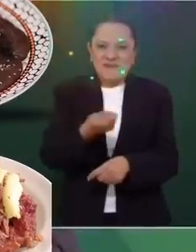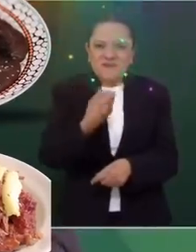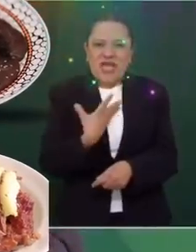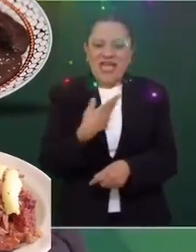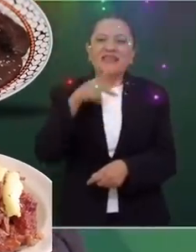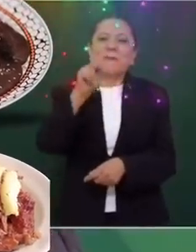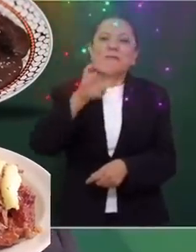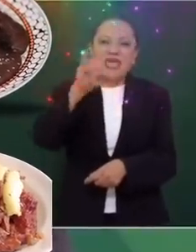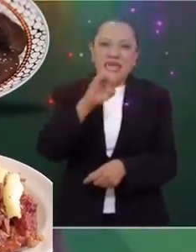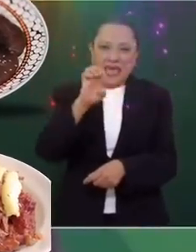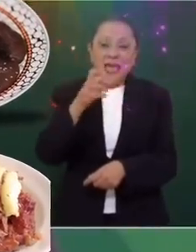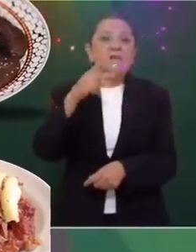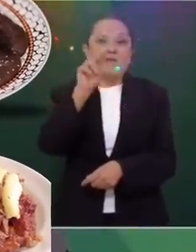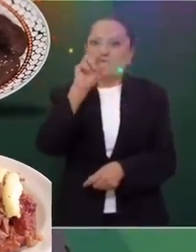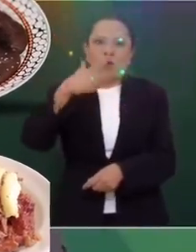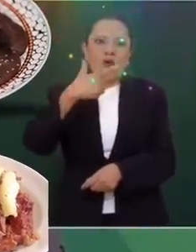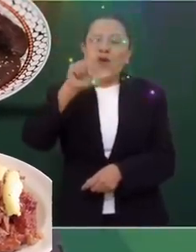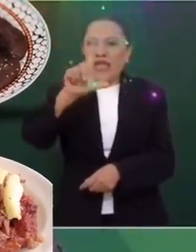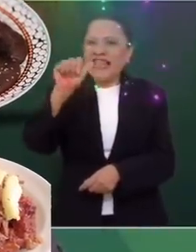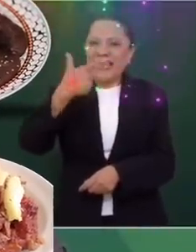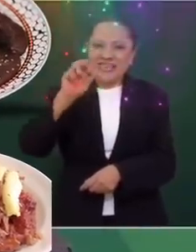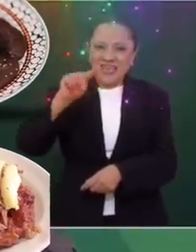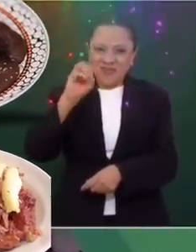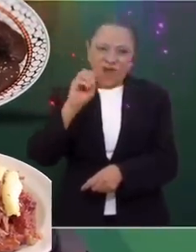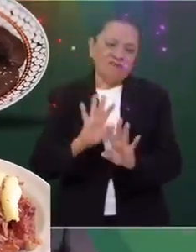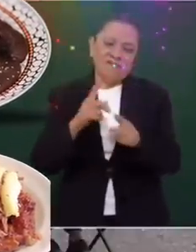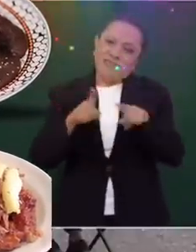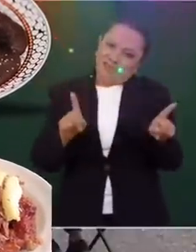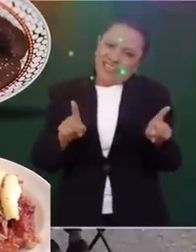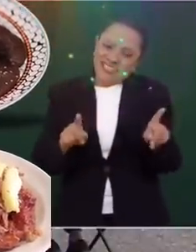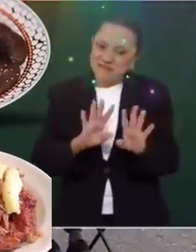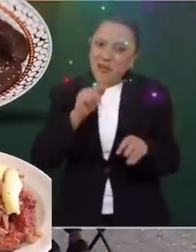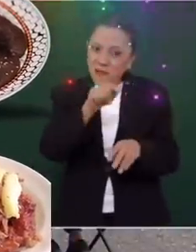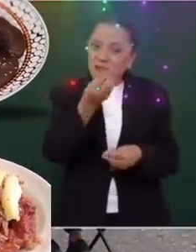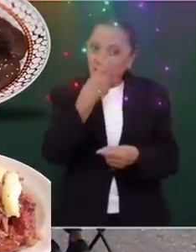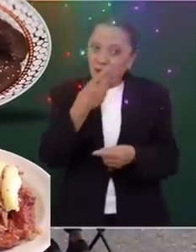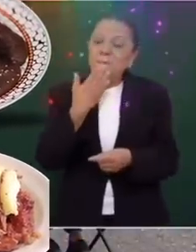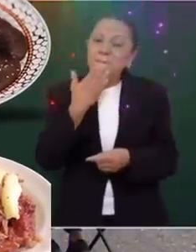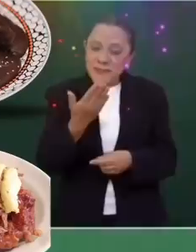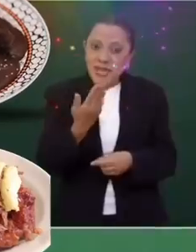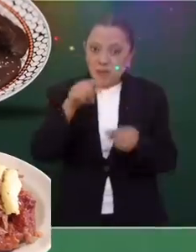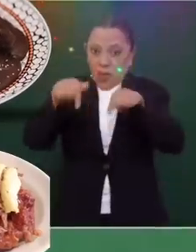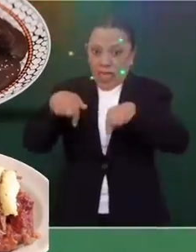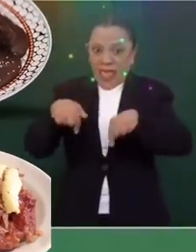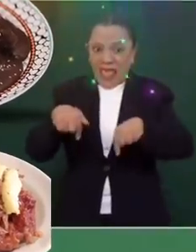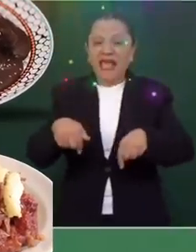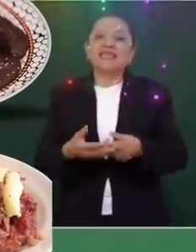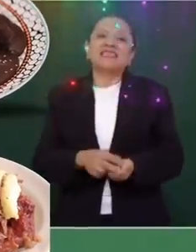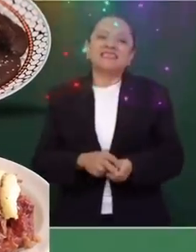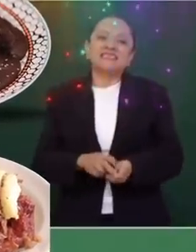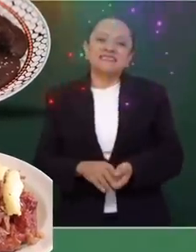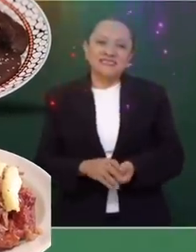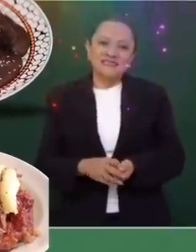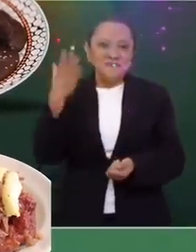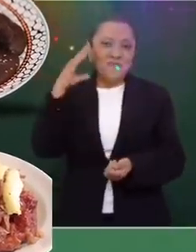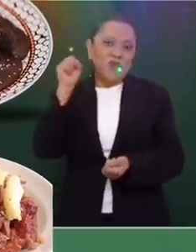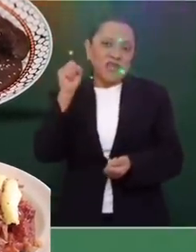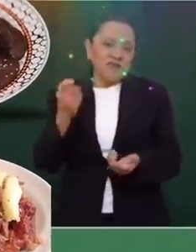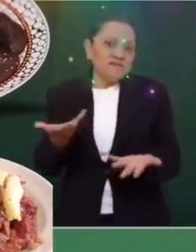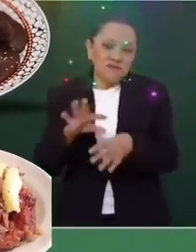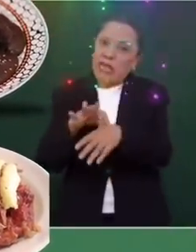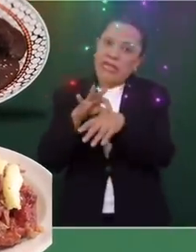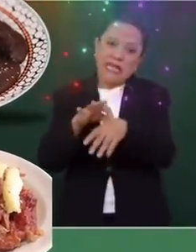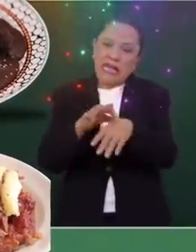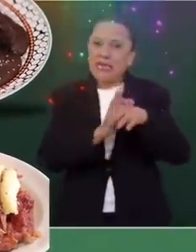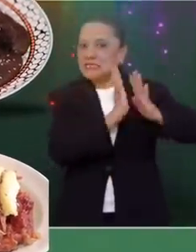que es también otra cosa, distinto. Y que desayunen bien. Y aquí, pues la